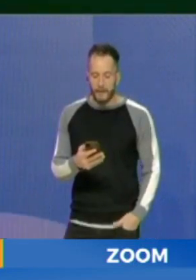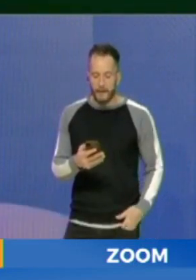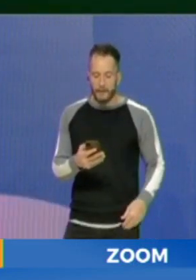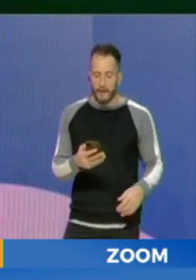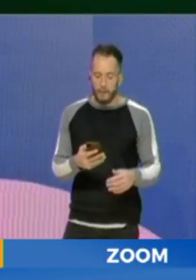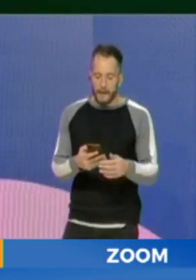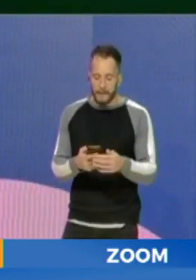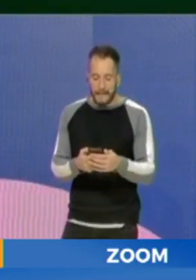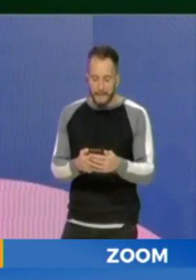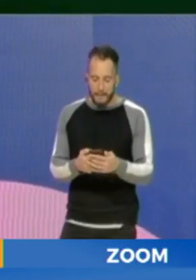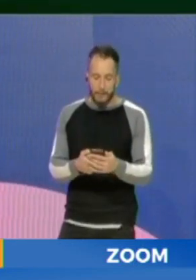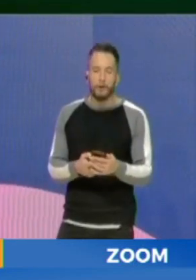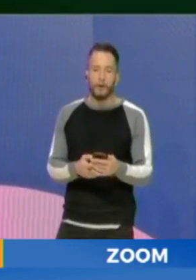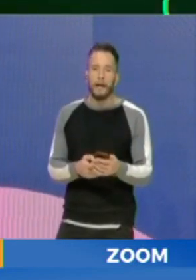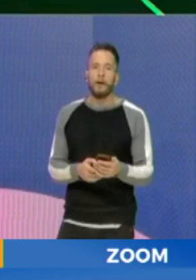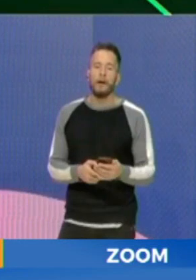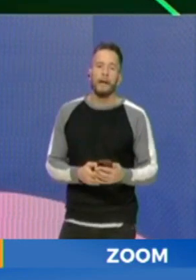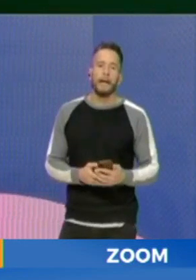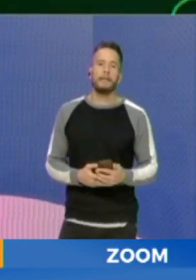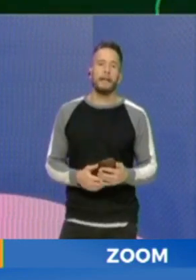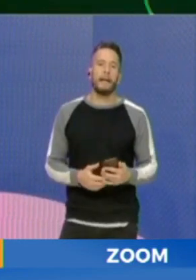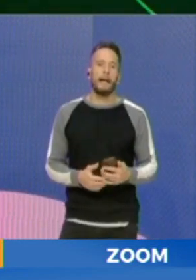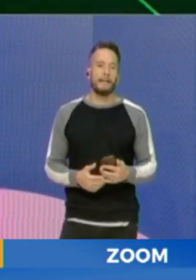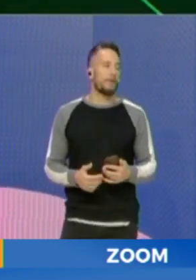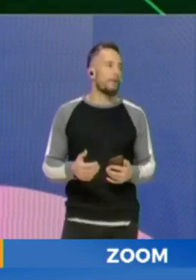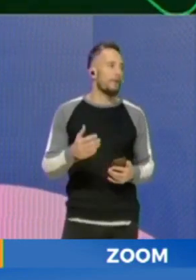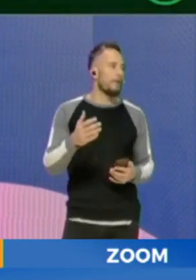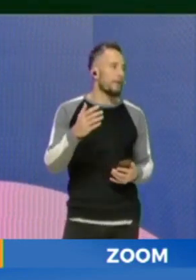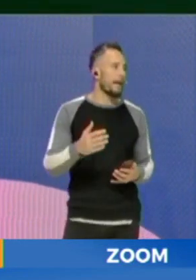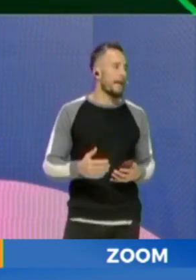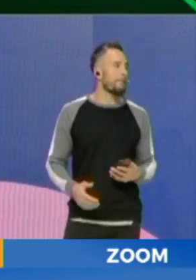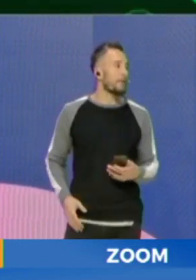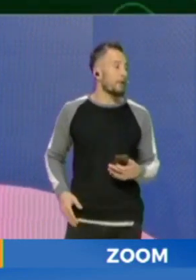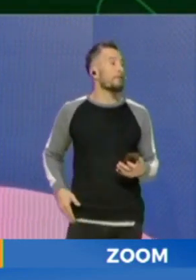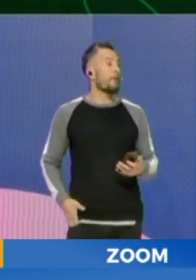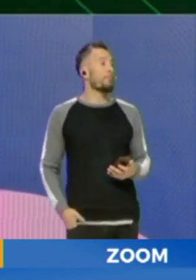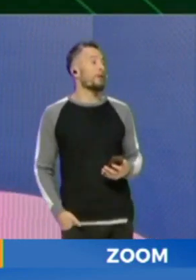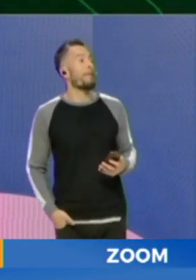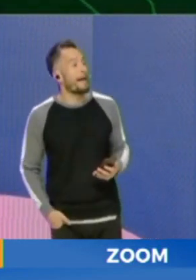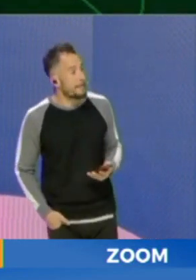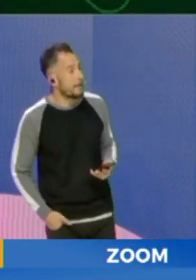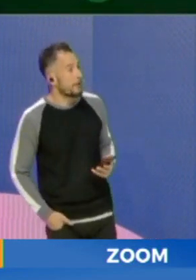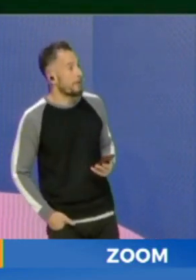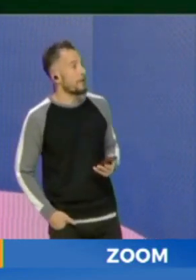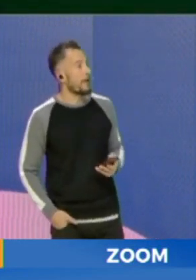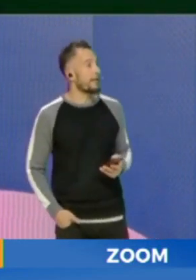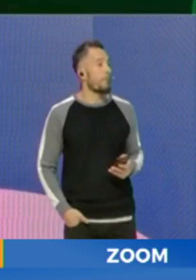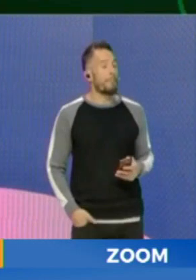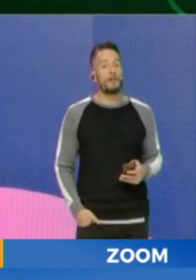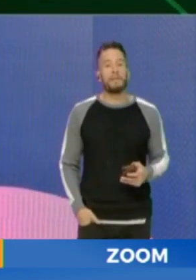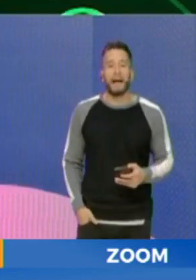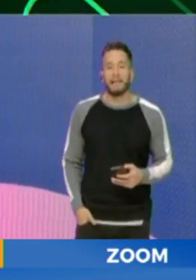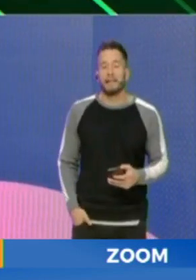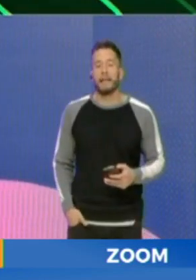entonces es director de la Escuela 15, Manuel Dorrego, haciendo la invitación y contándonos un poquito más sobre la historia de este